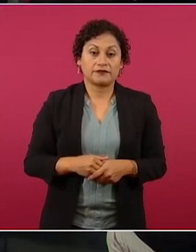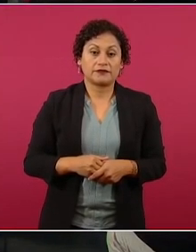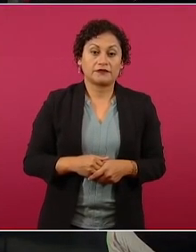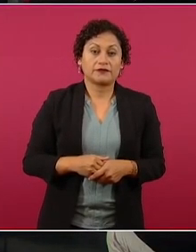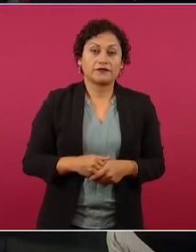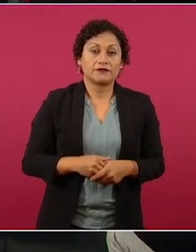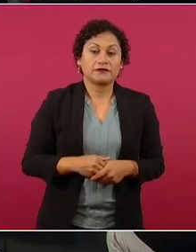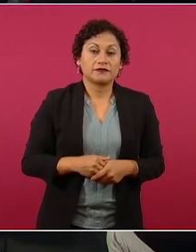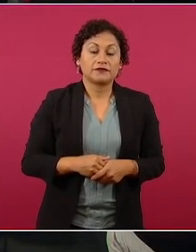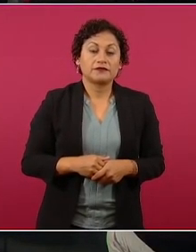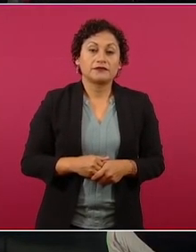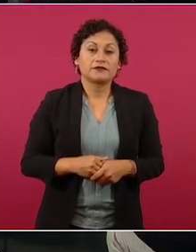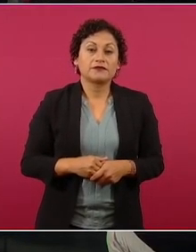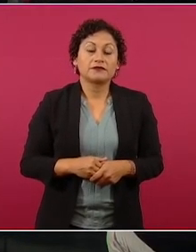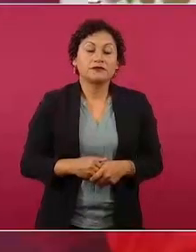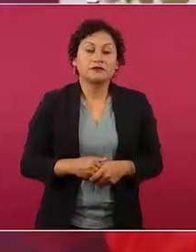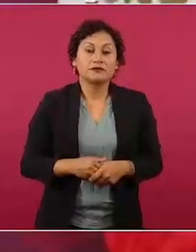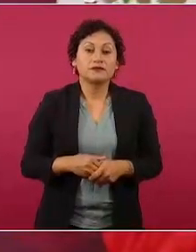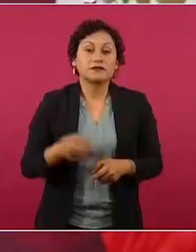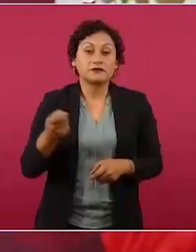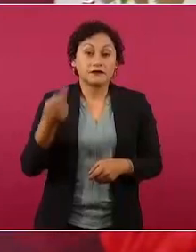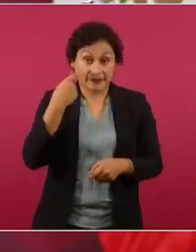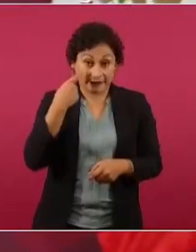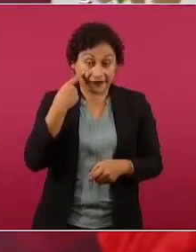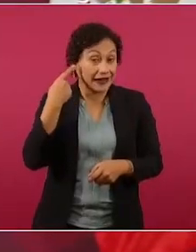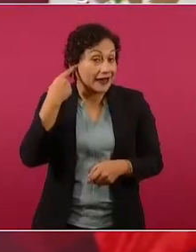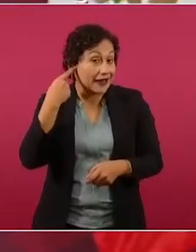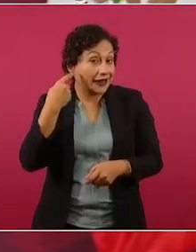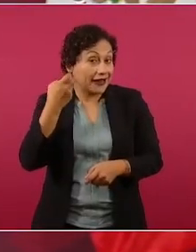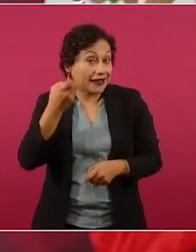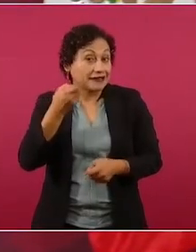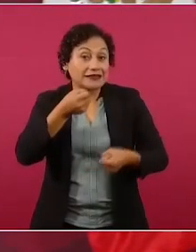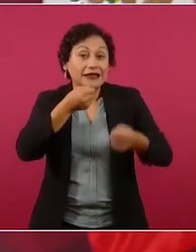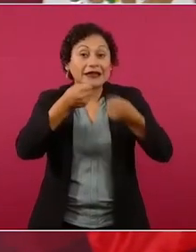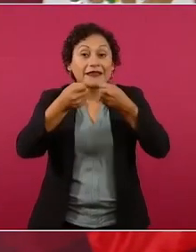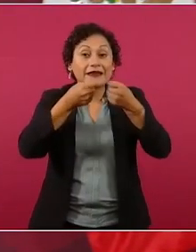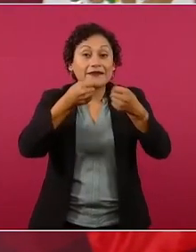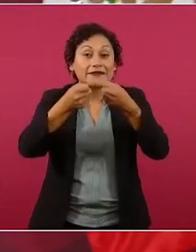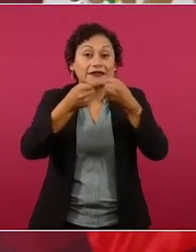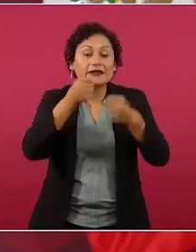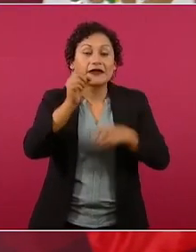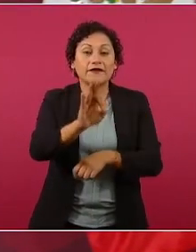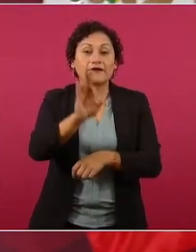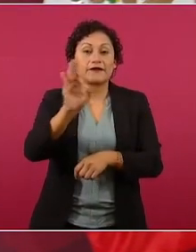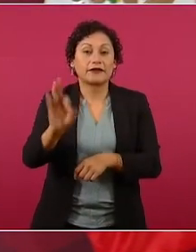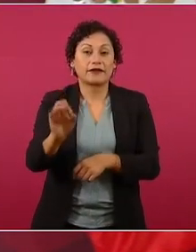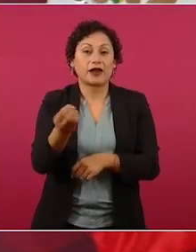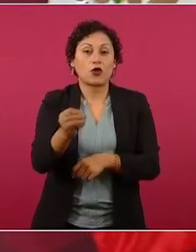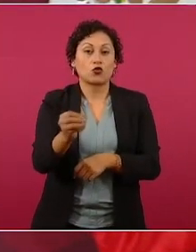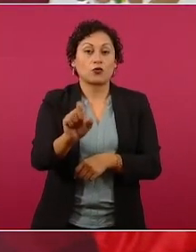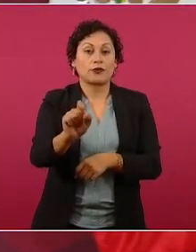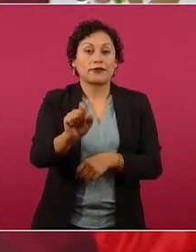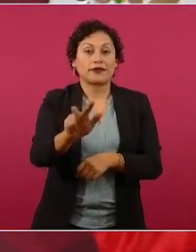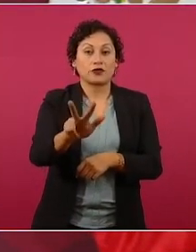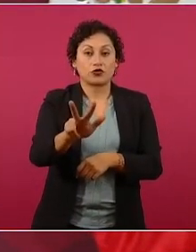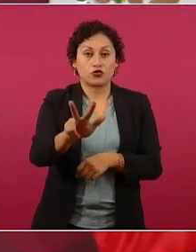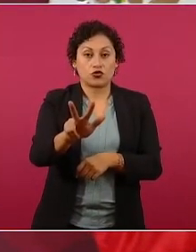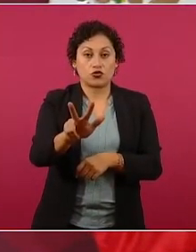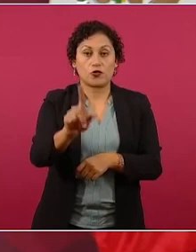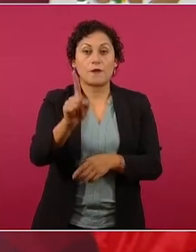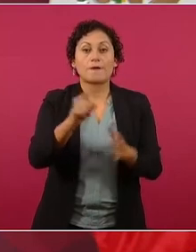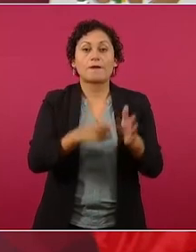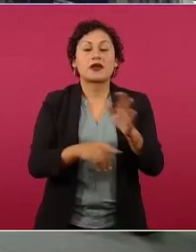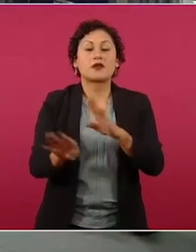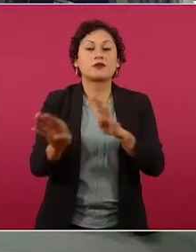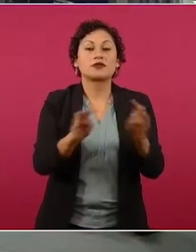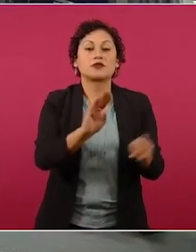Esta entrevista es el 28 de octubre del 98,